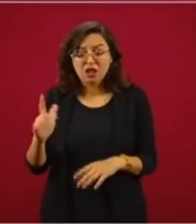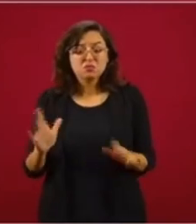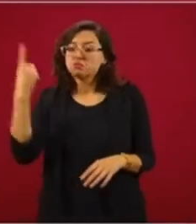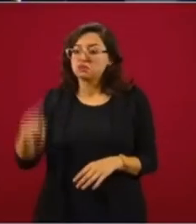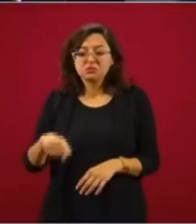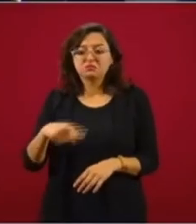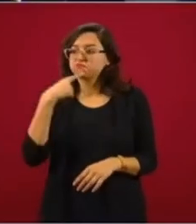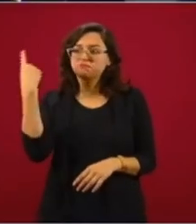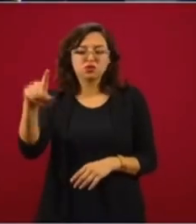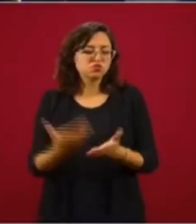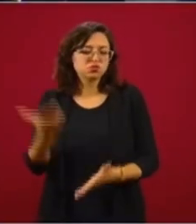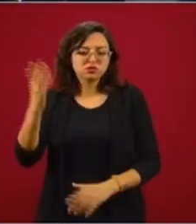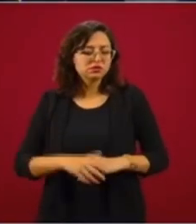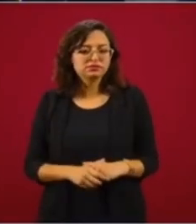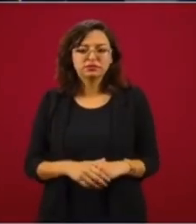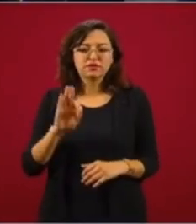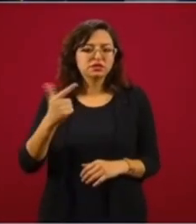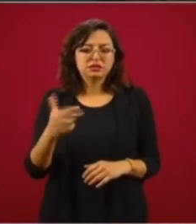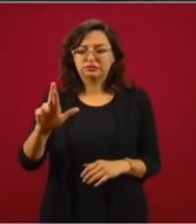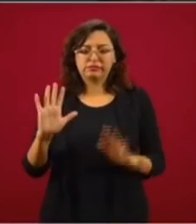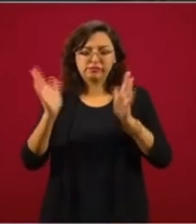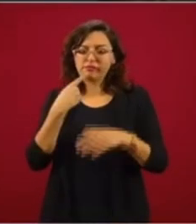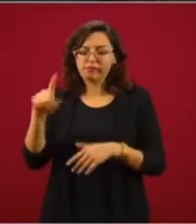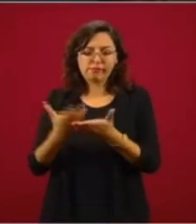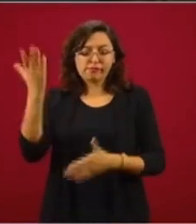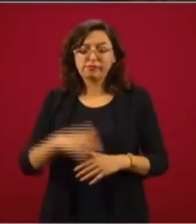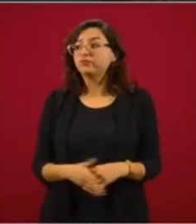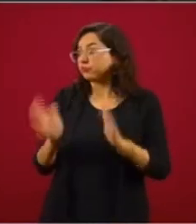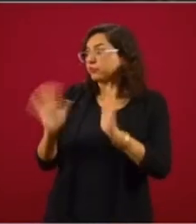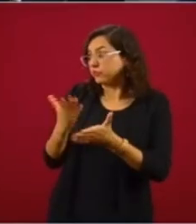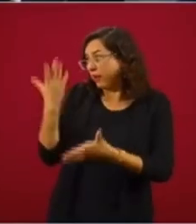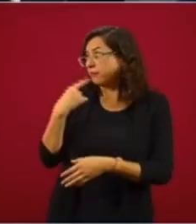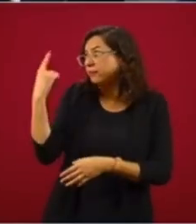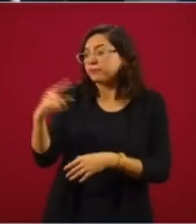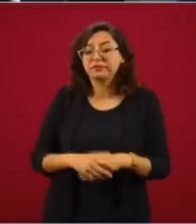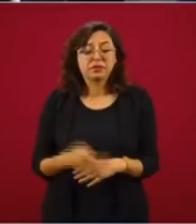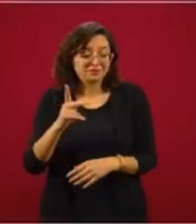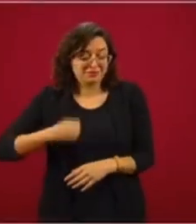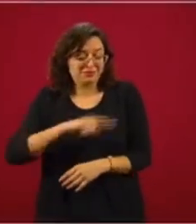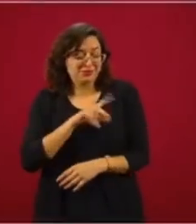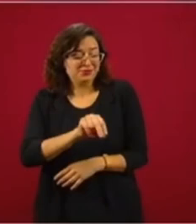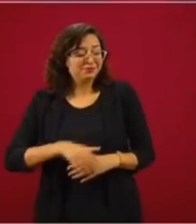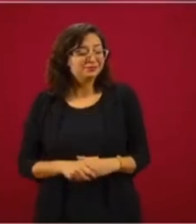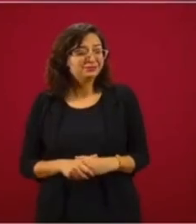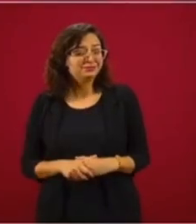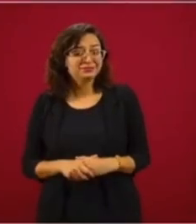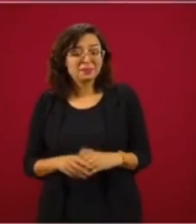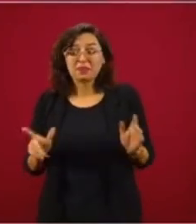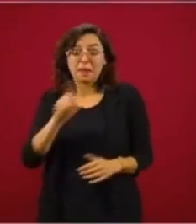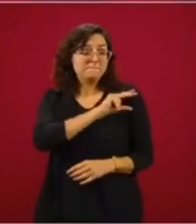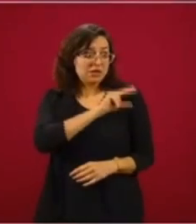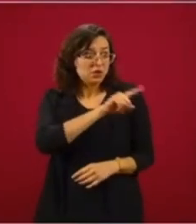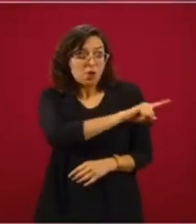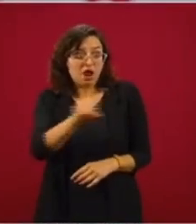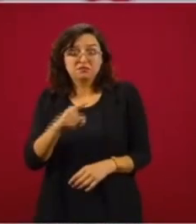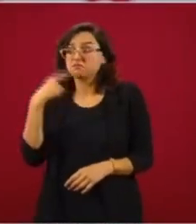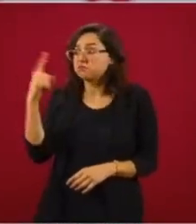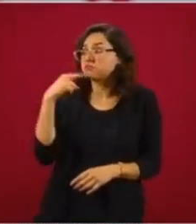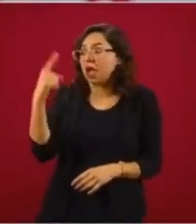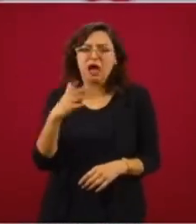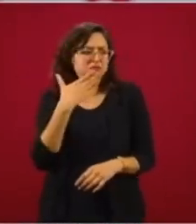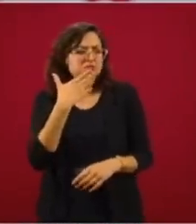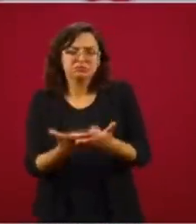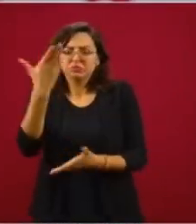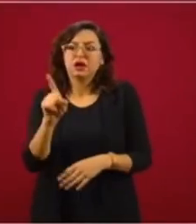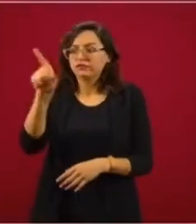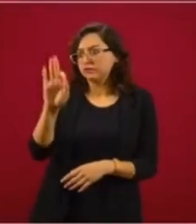instrucción que tienen es denuncia a la Fiscalía. Sí, pero no es por parte de nosotros. Entonces, los particulares tienen también todo su derecho. Entonces,